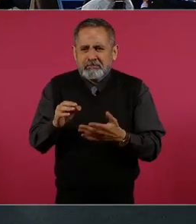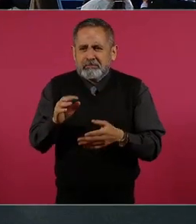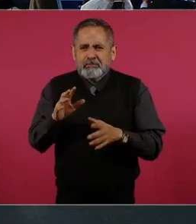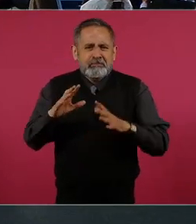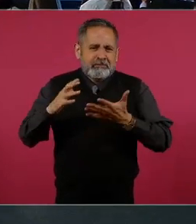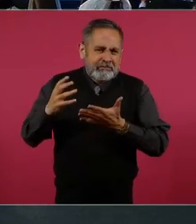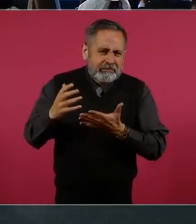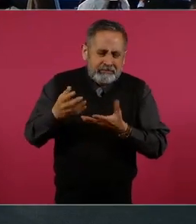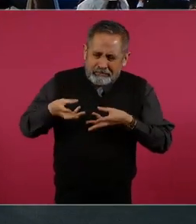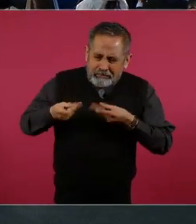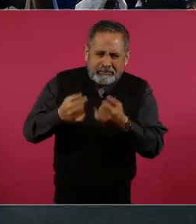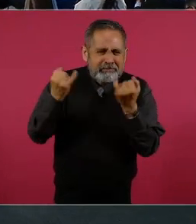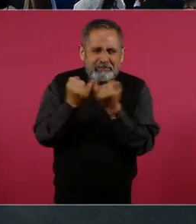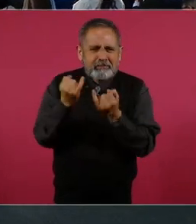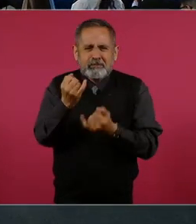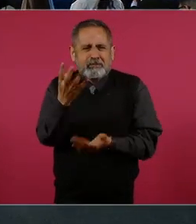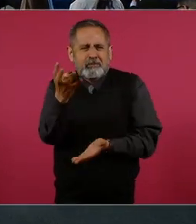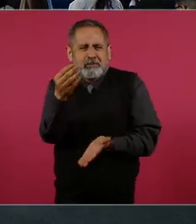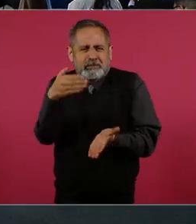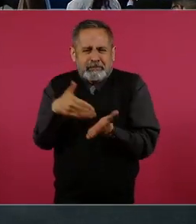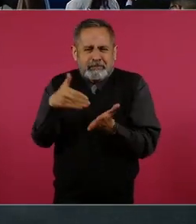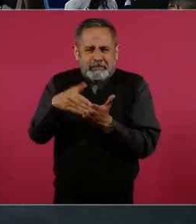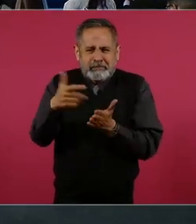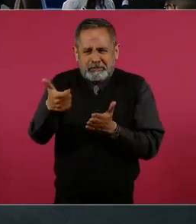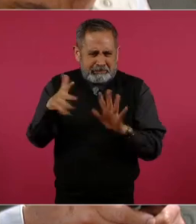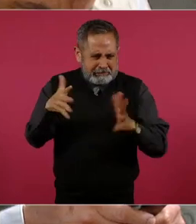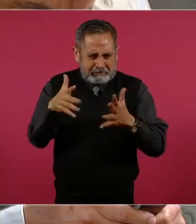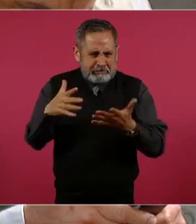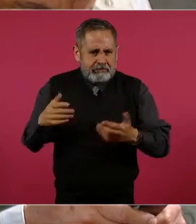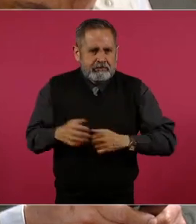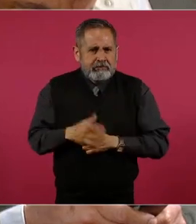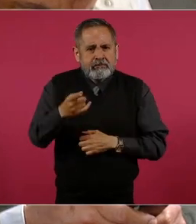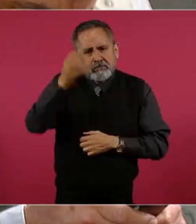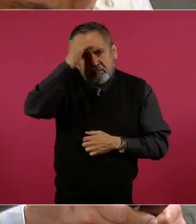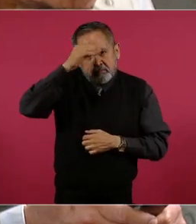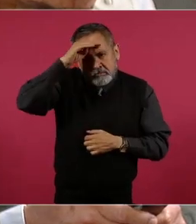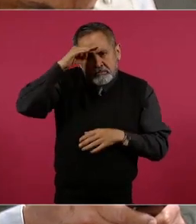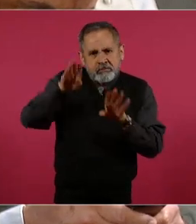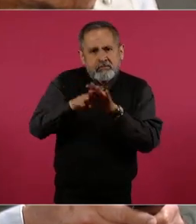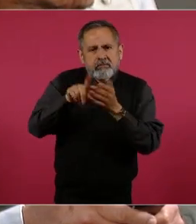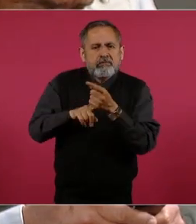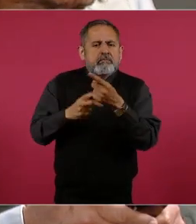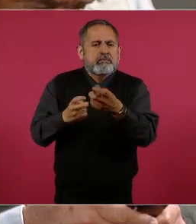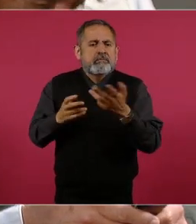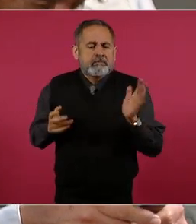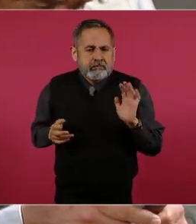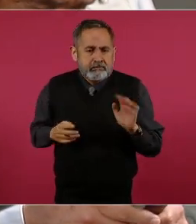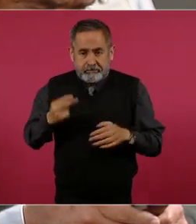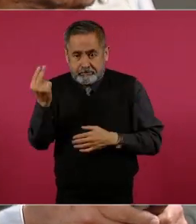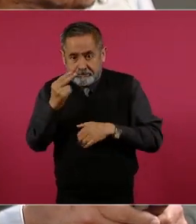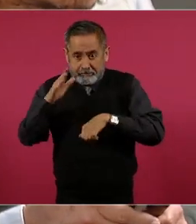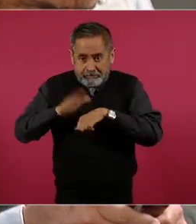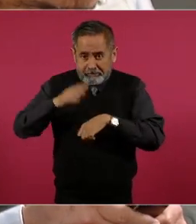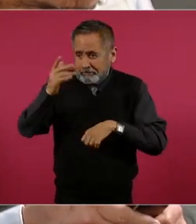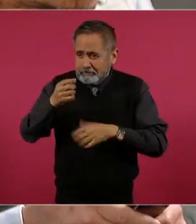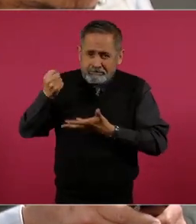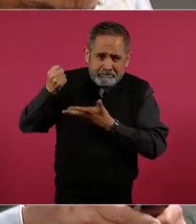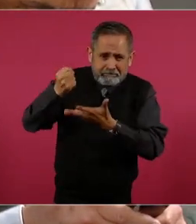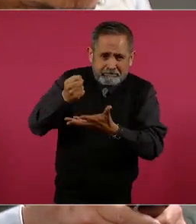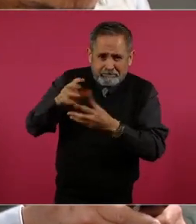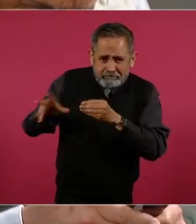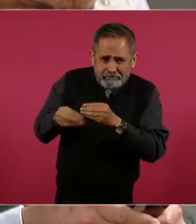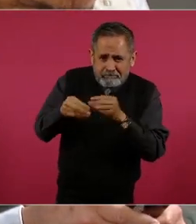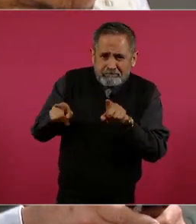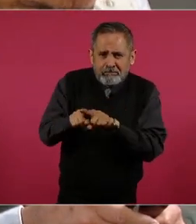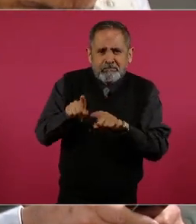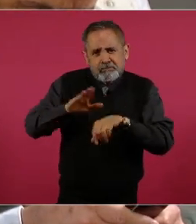presidencial, algo así como nueve millones o demás. ¿Y qué opinaría usted respecto a esto, si se necesitaría más o menos un presupuesto similar,